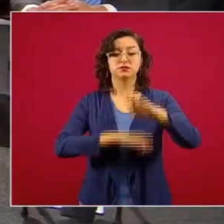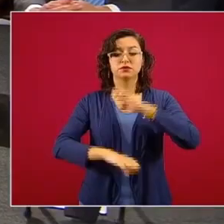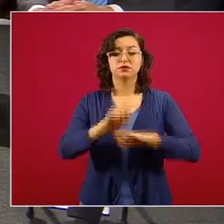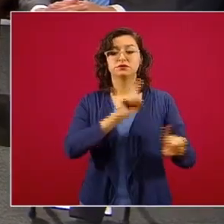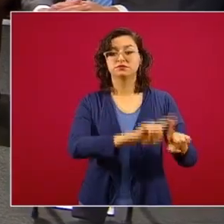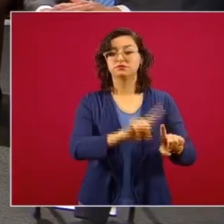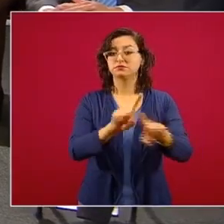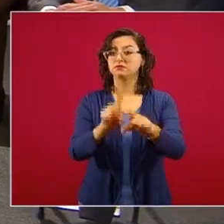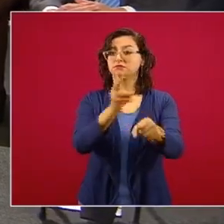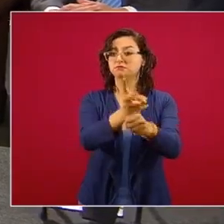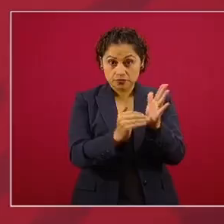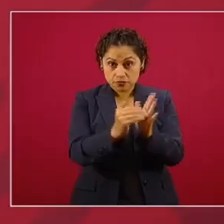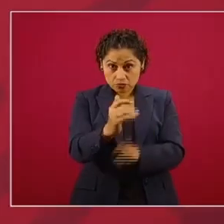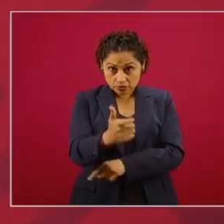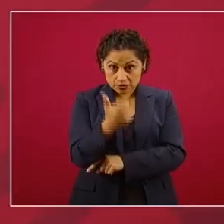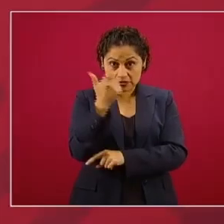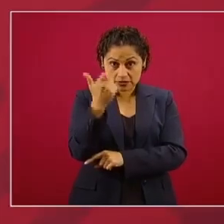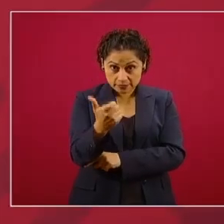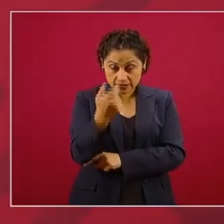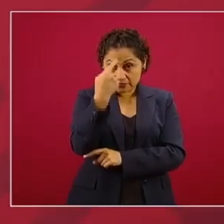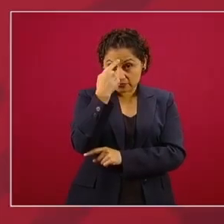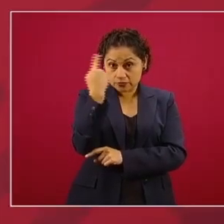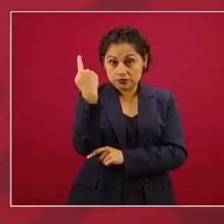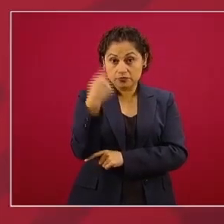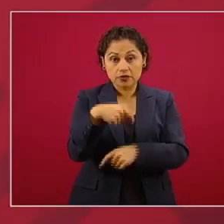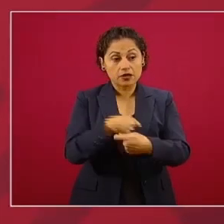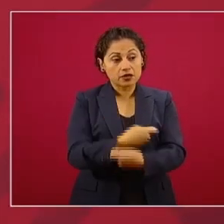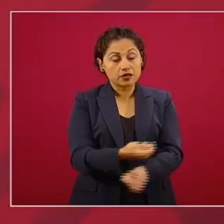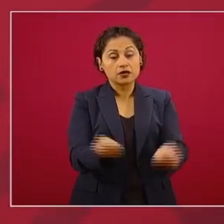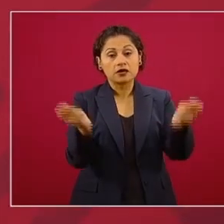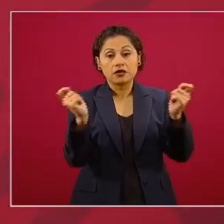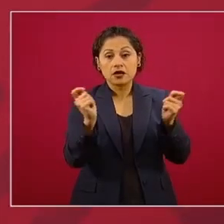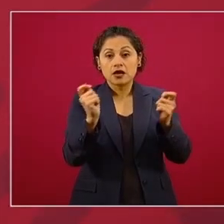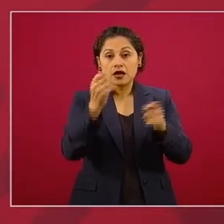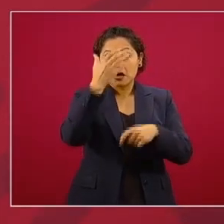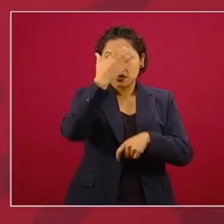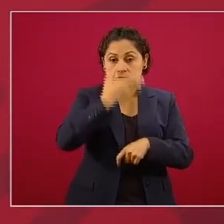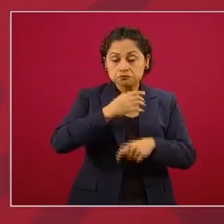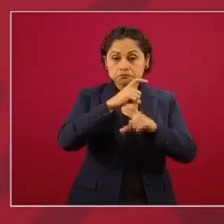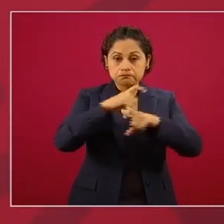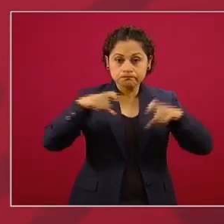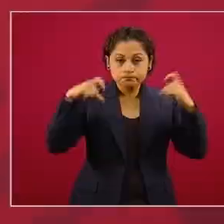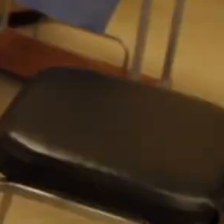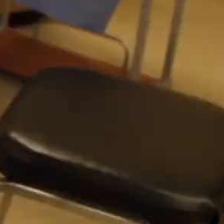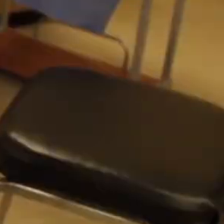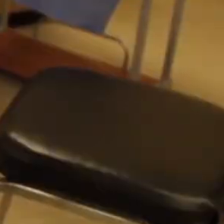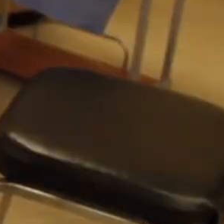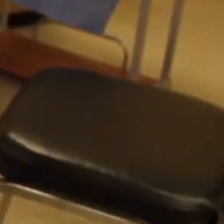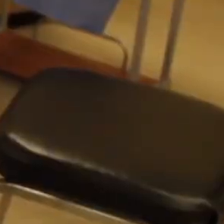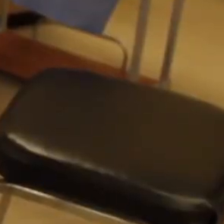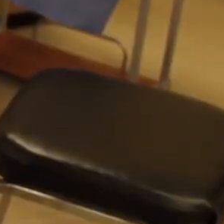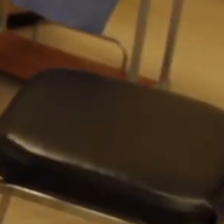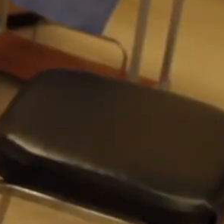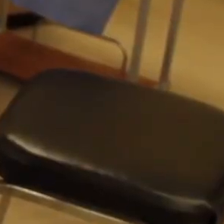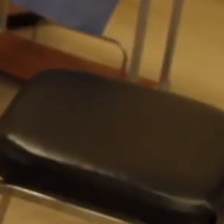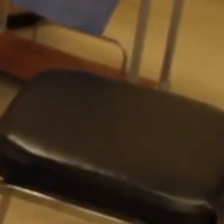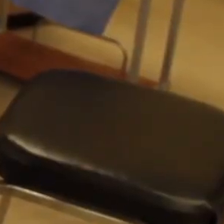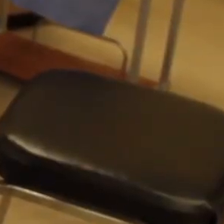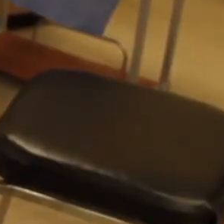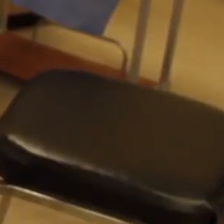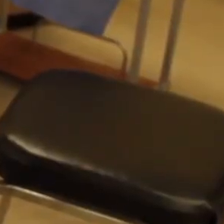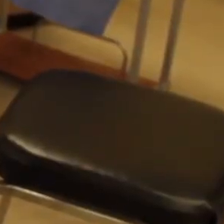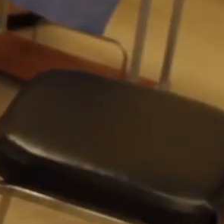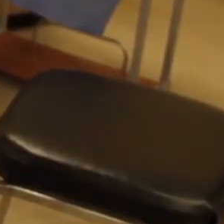a la sociedad civil en general a participar. En conferencia de prensa, Marcelo Ebrard explicó que los kits serán repartidos en 24